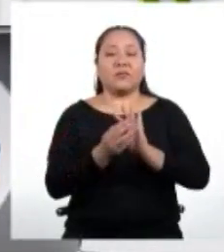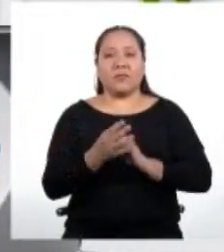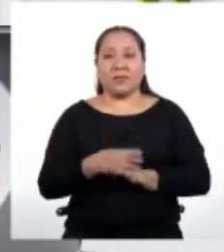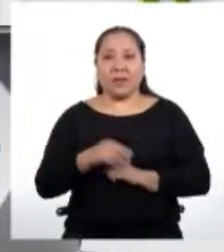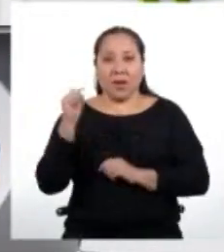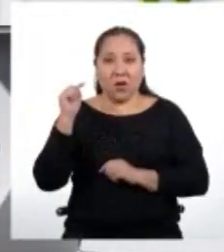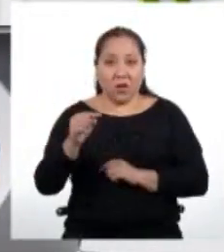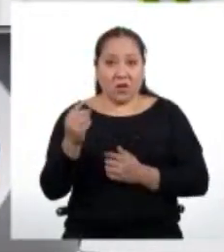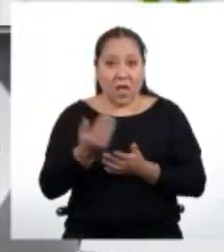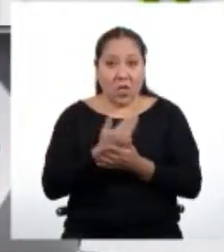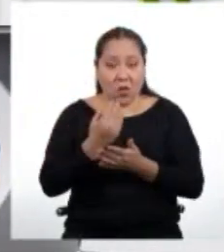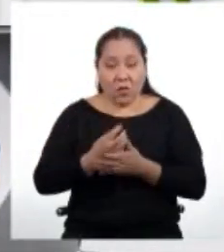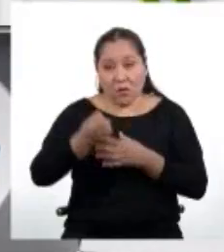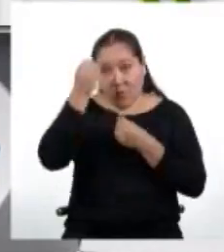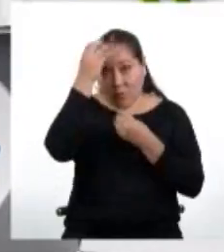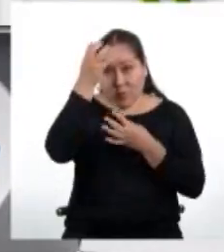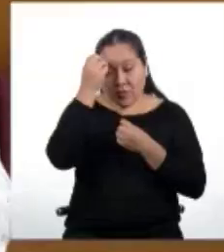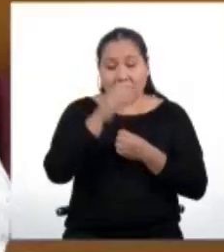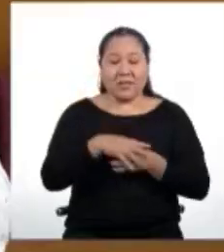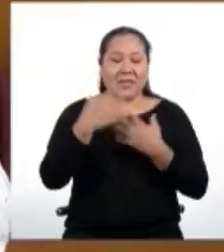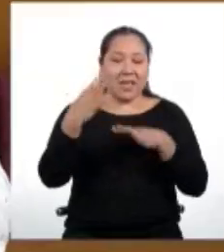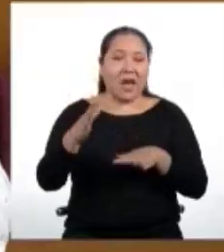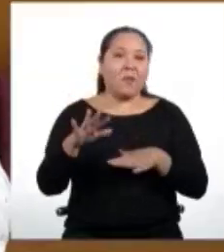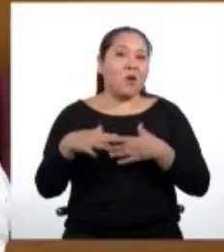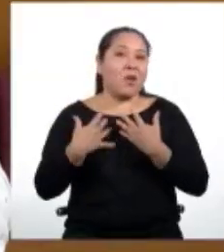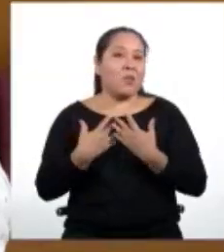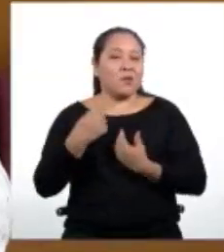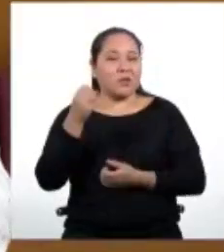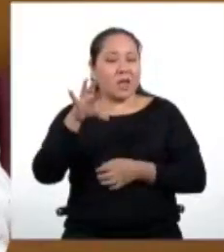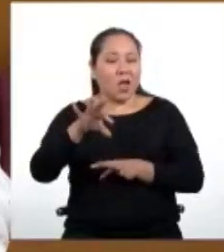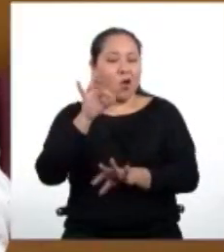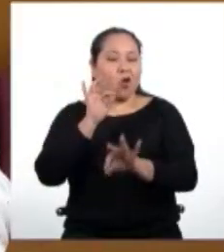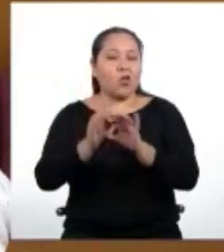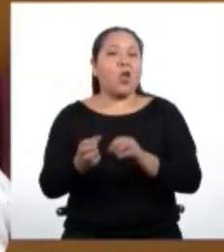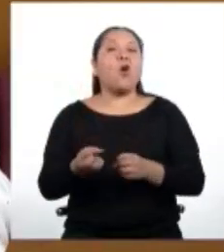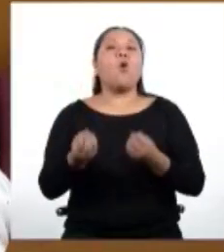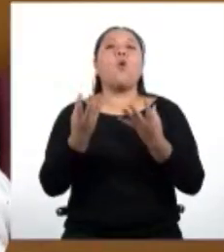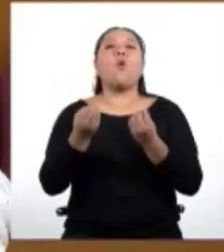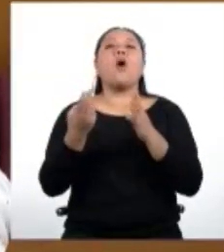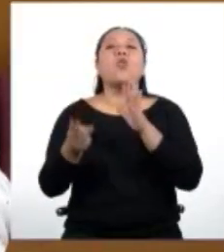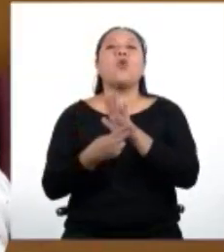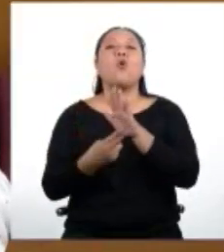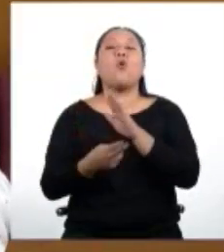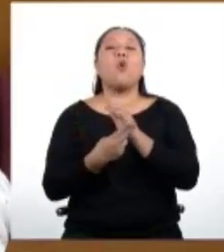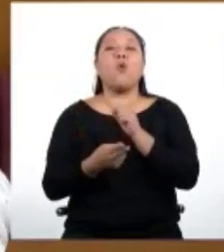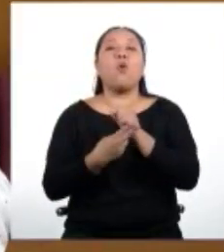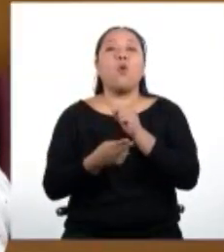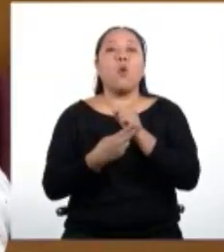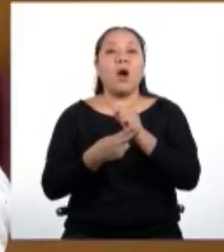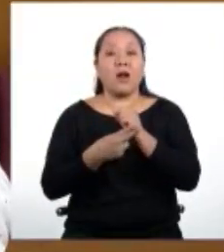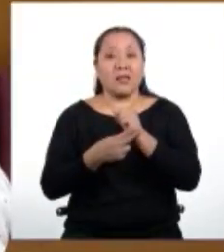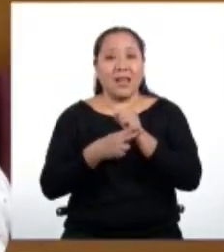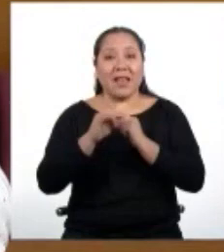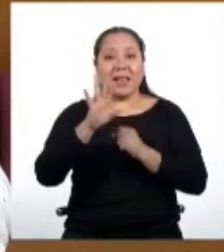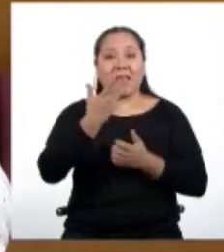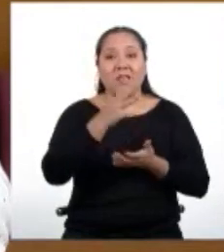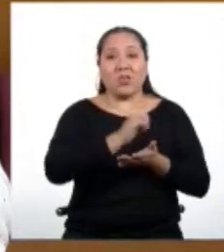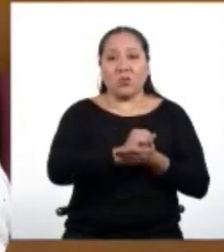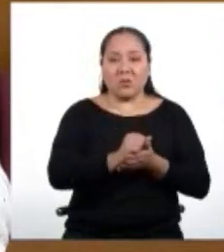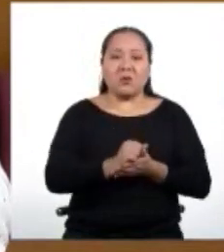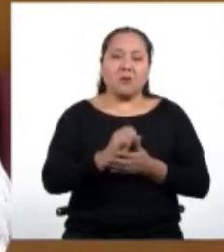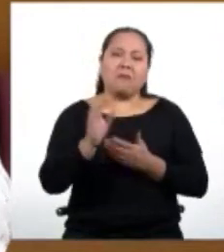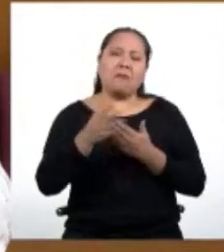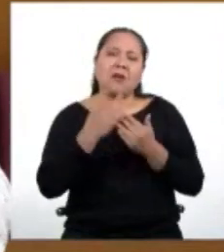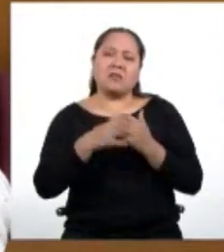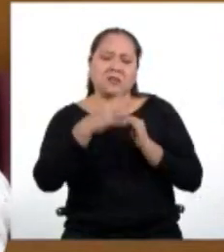encontrar la cantidad que ahorró Hugo el quinto mes. Así es. Será tan sencillo como completar nuestra tabla hasta el quinto